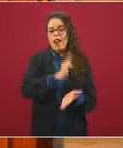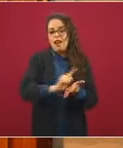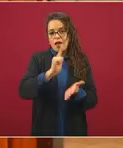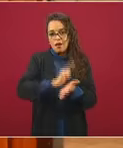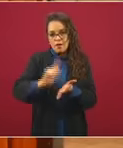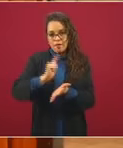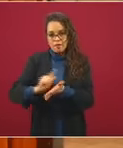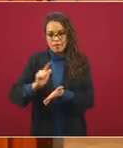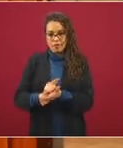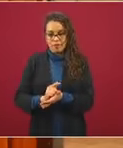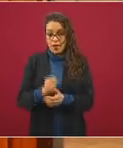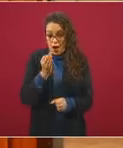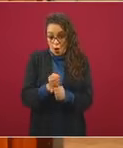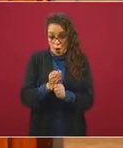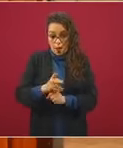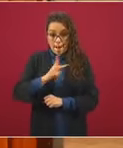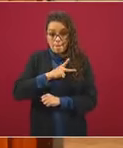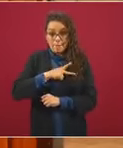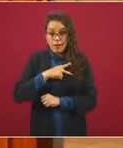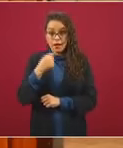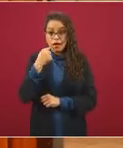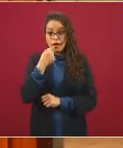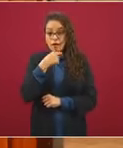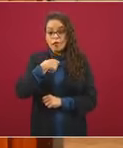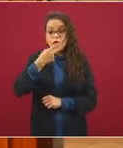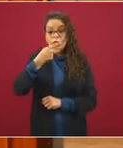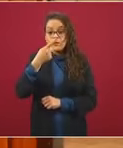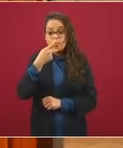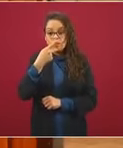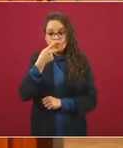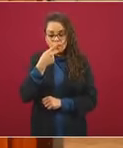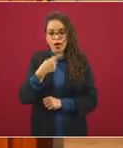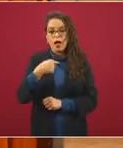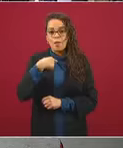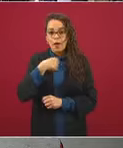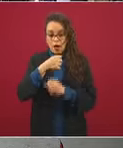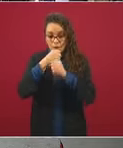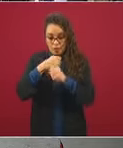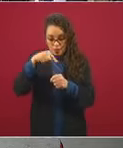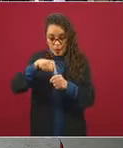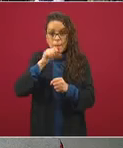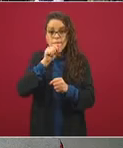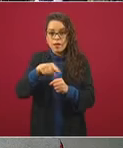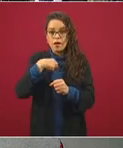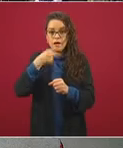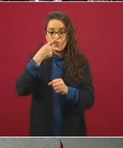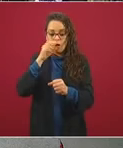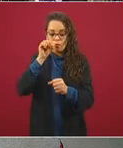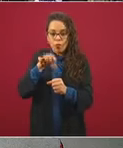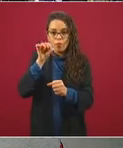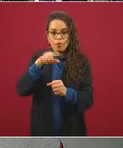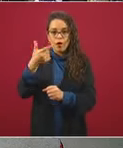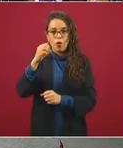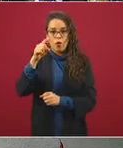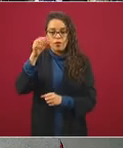mis gotas de saliva están cayendo aquí y están cayendo en este micrófono, hay que limpiarlo una vez que termine esta